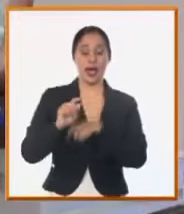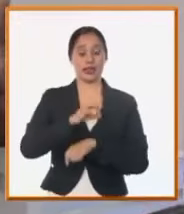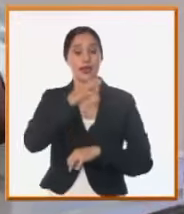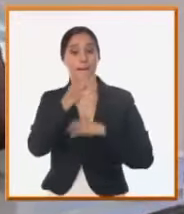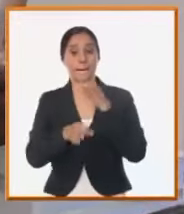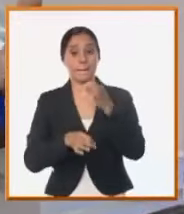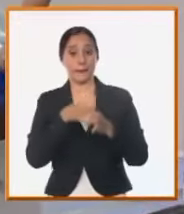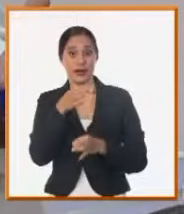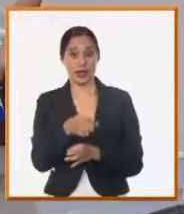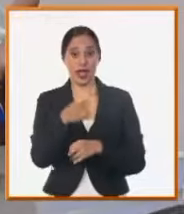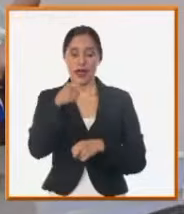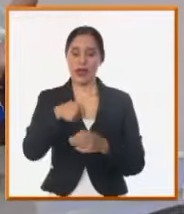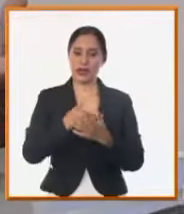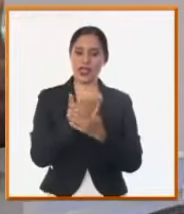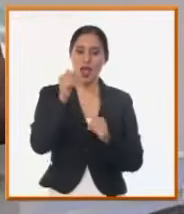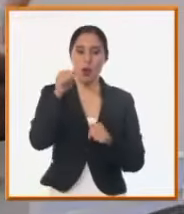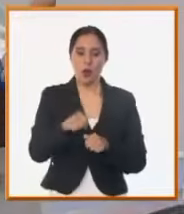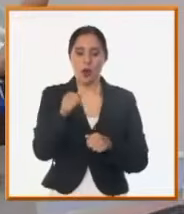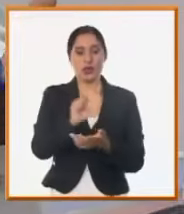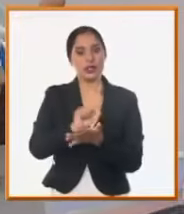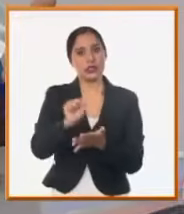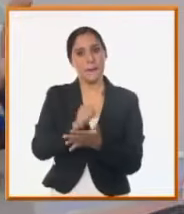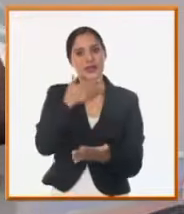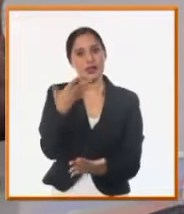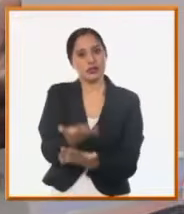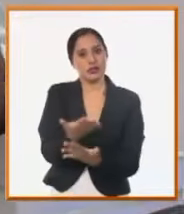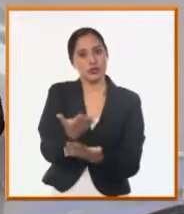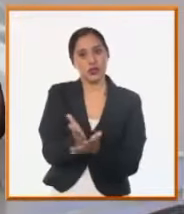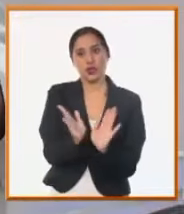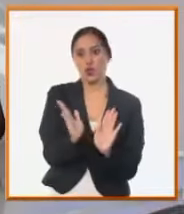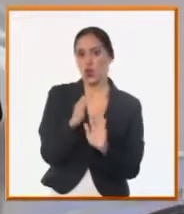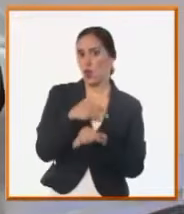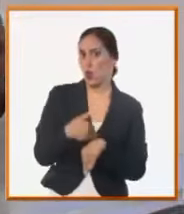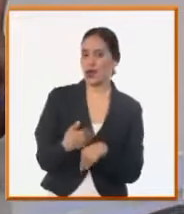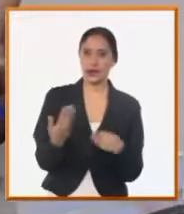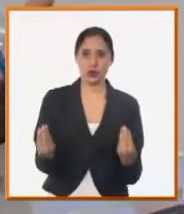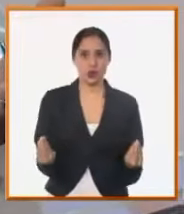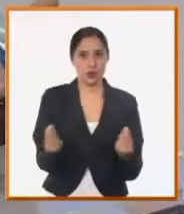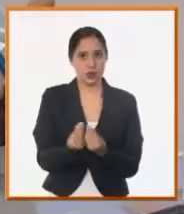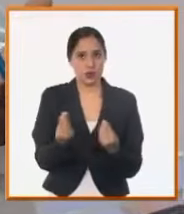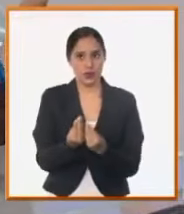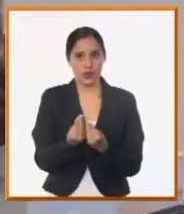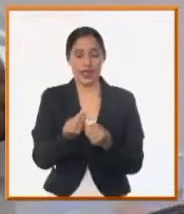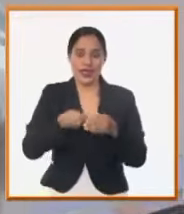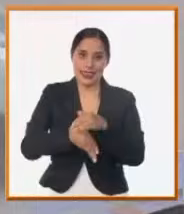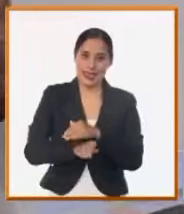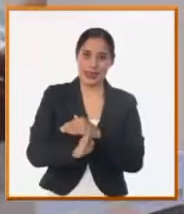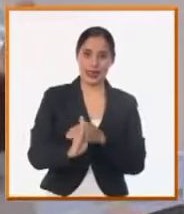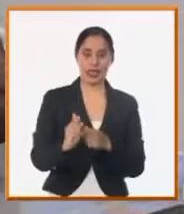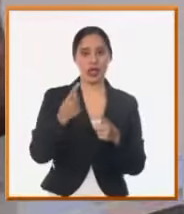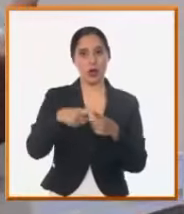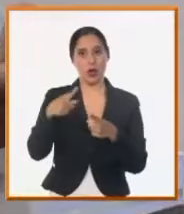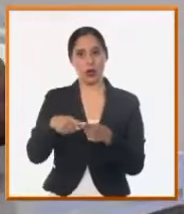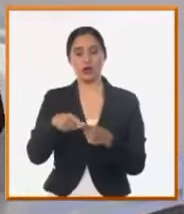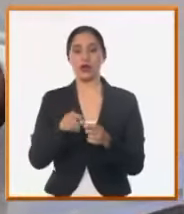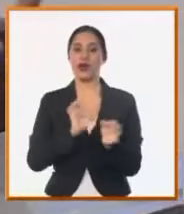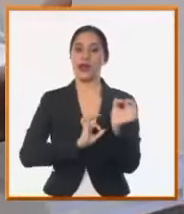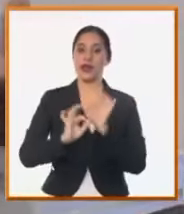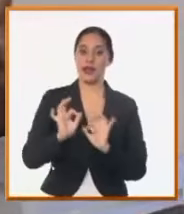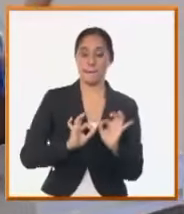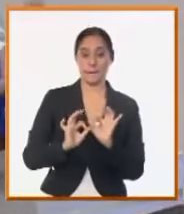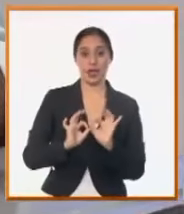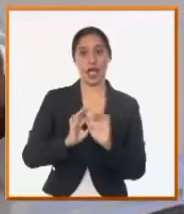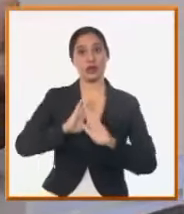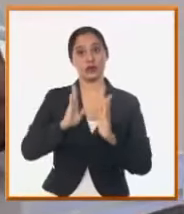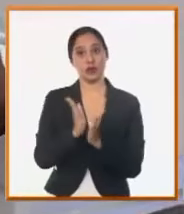en la actualidad se solicita en servicio hoy que no son de la fosa pero no tienen entrada y salida son tanques residuales que hay que limpiar hemos tenido lugares que